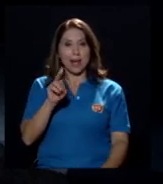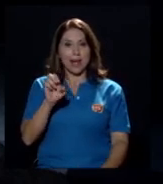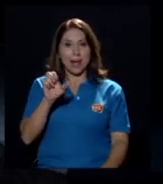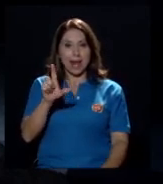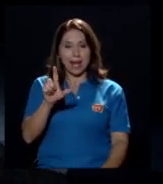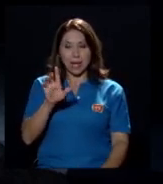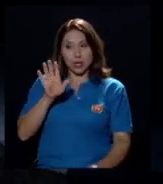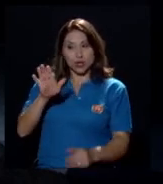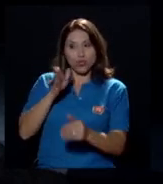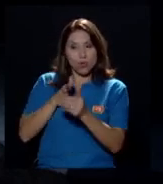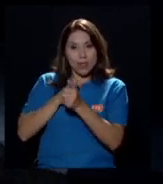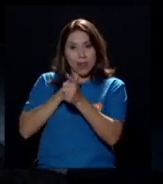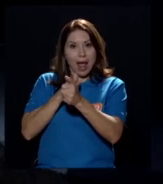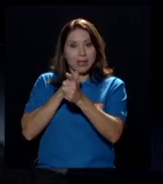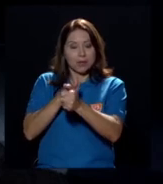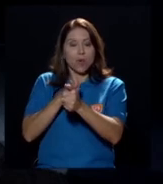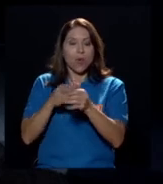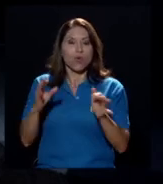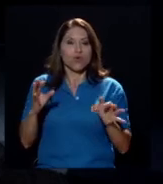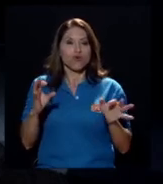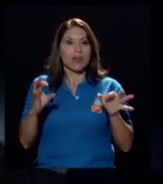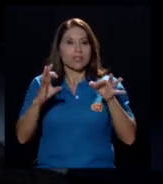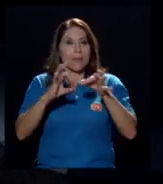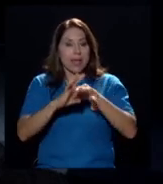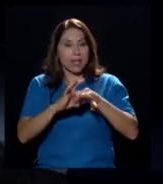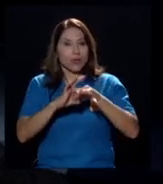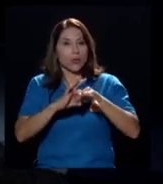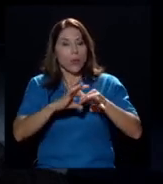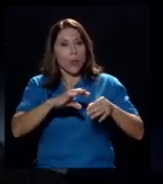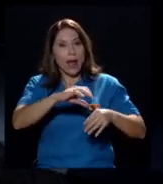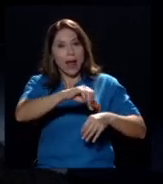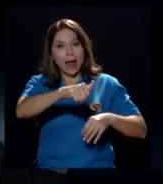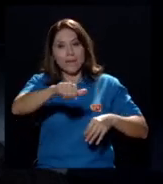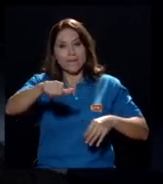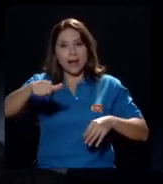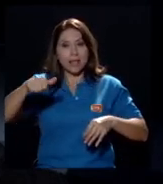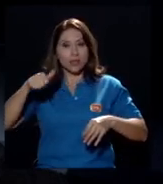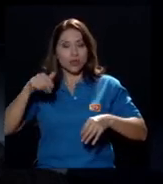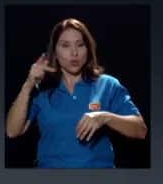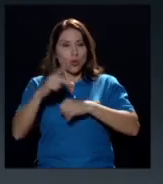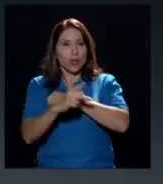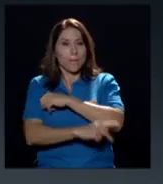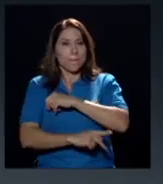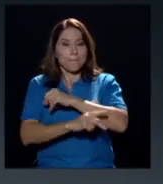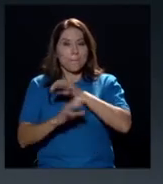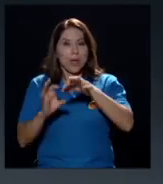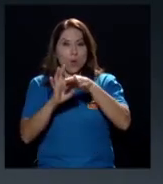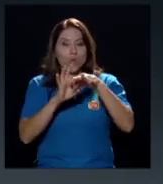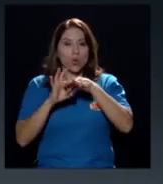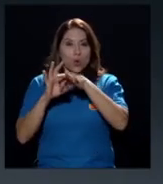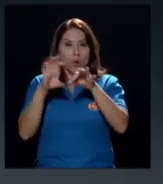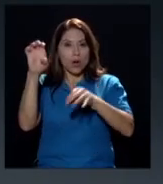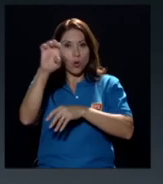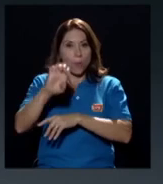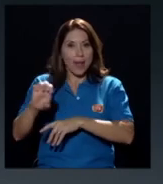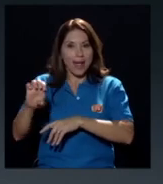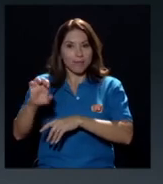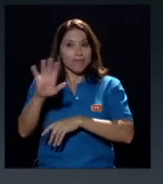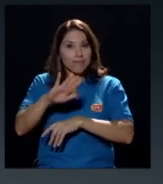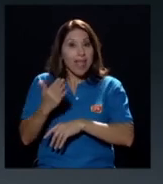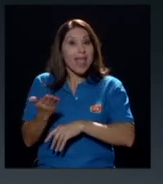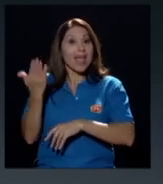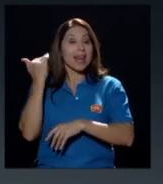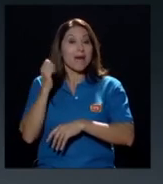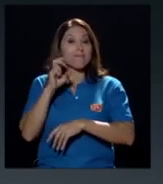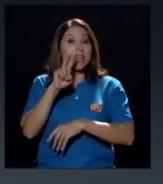respecto al resto de la Unión Europea. La Unión Europea eran 29 países y